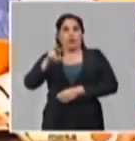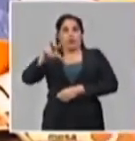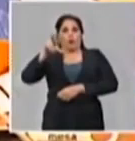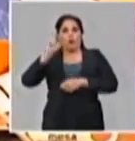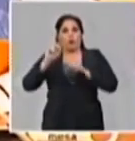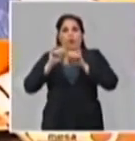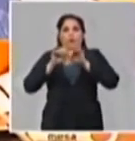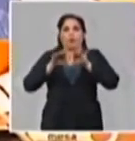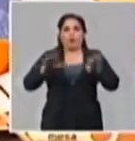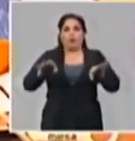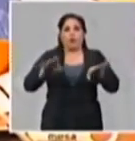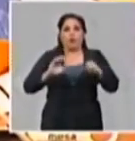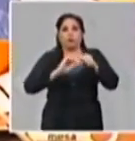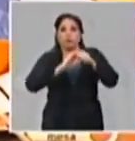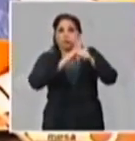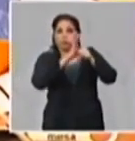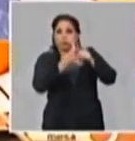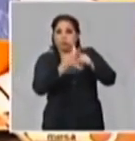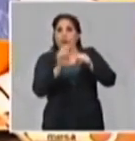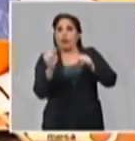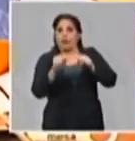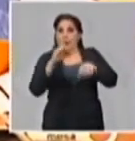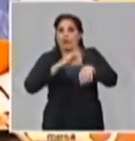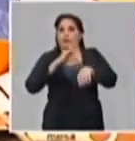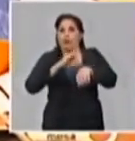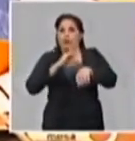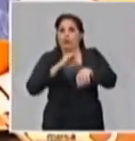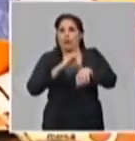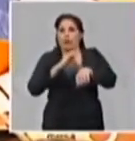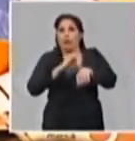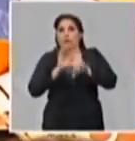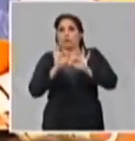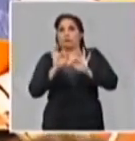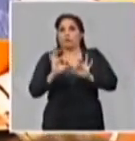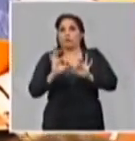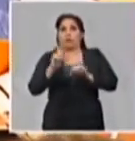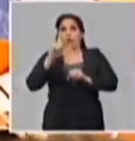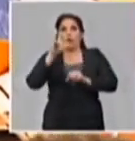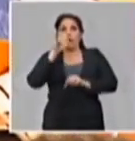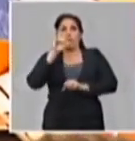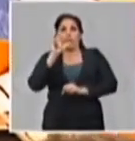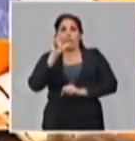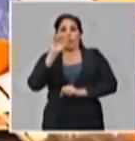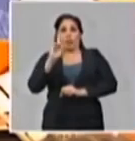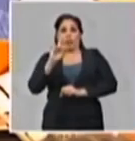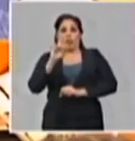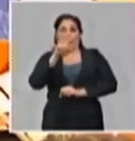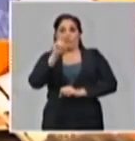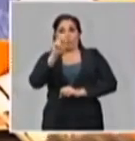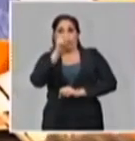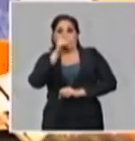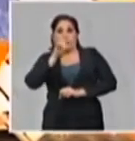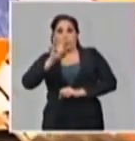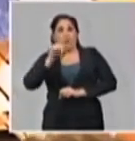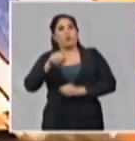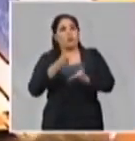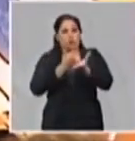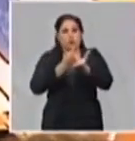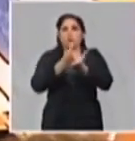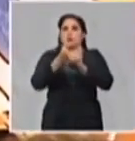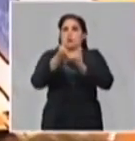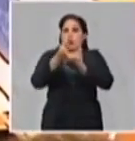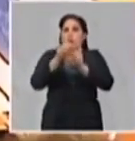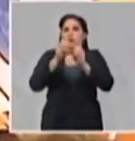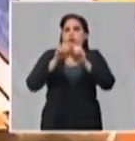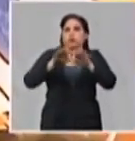coronavirus que ha generado la enfermedad, como tú decías, COVID-19, ha continuado expandiéndose